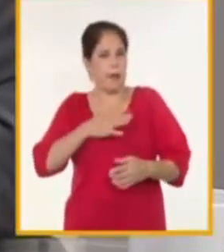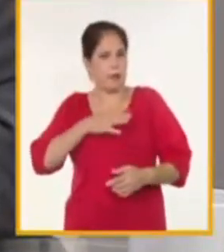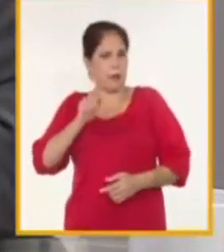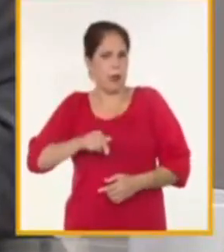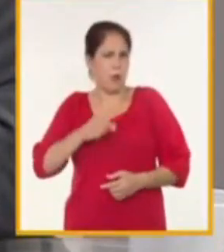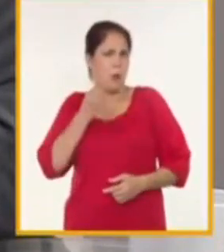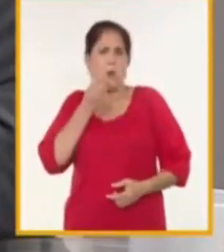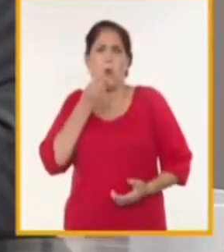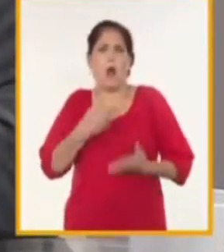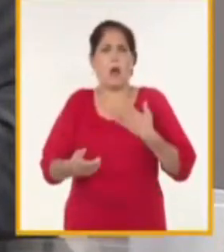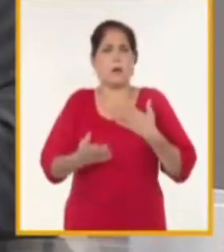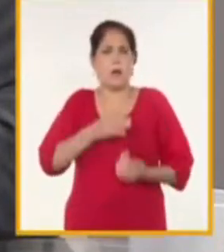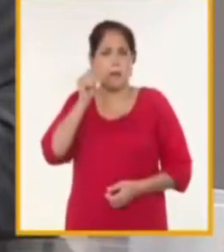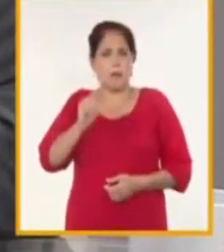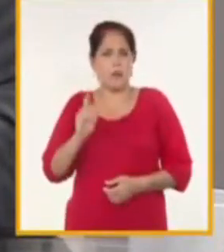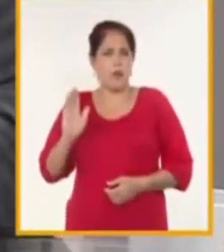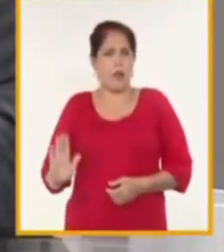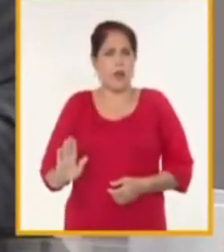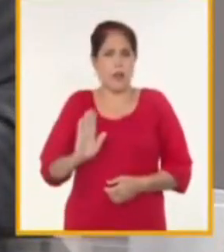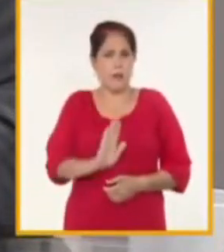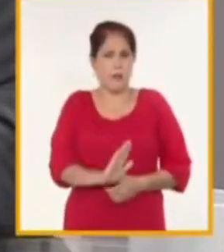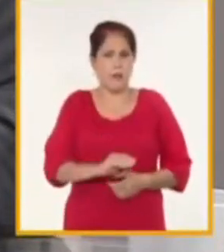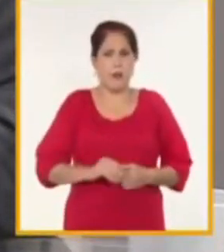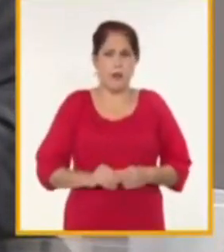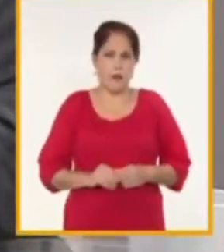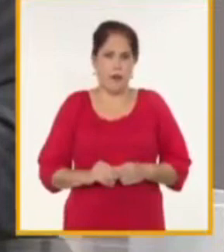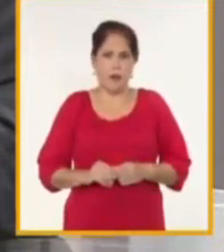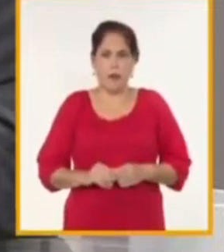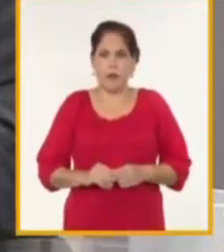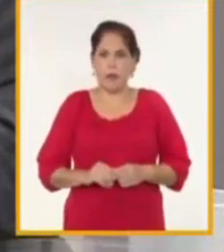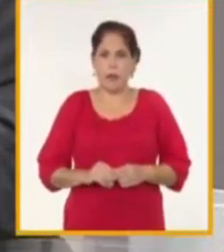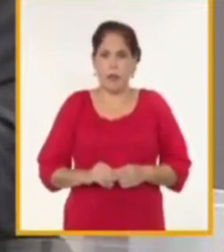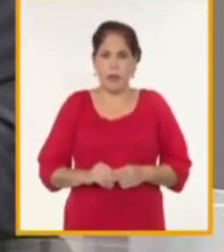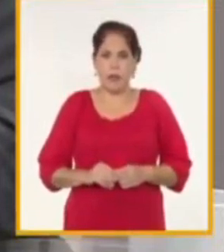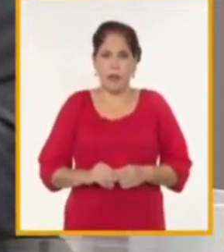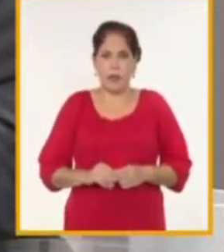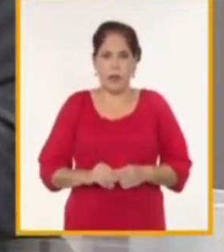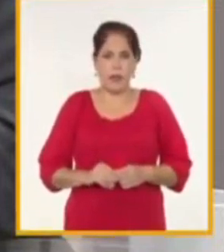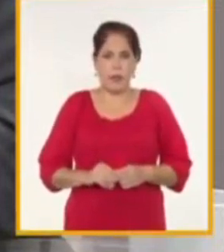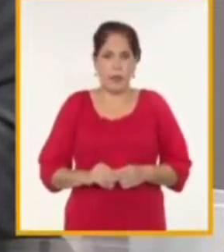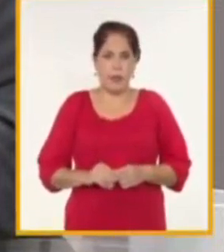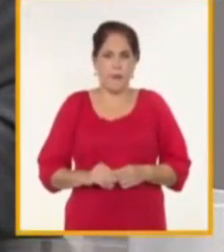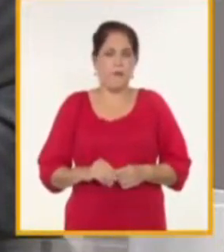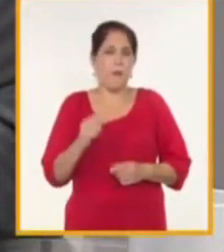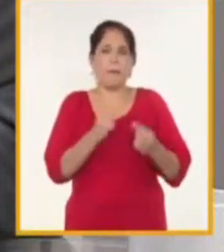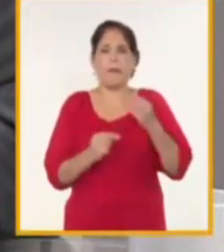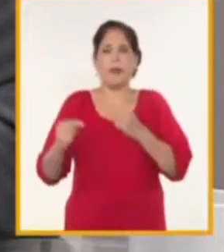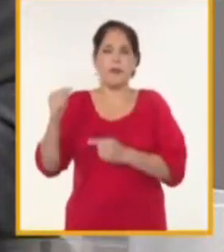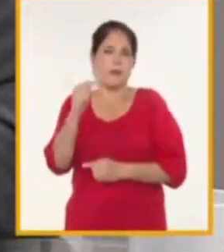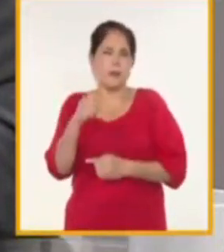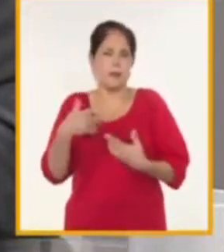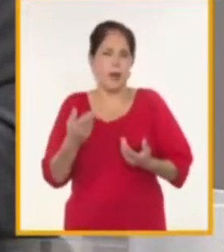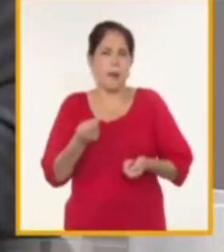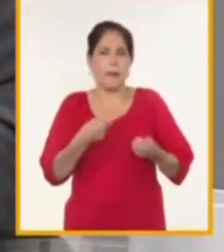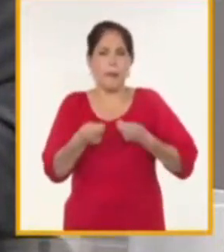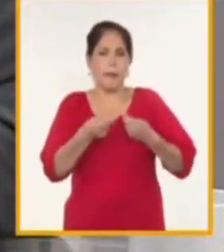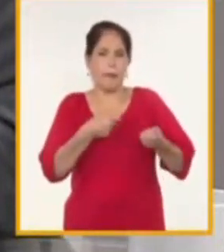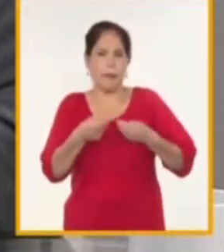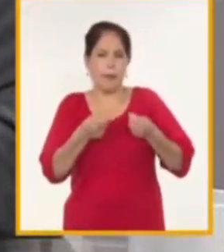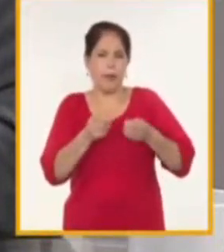cualquier inversor que venga a invertir a Cuba? Bueno, Estados Unidos es el principal mercado